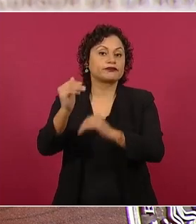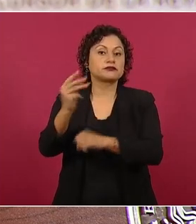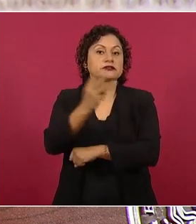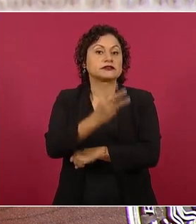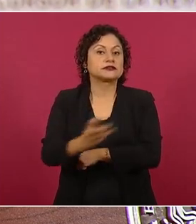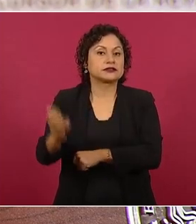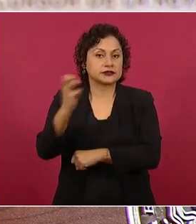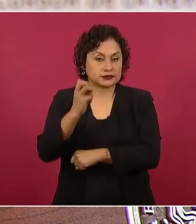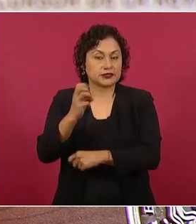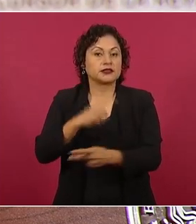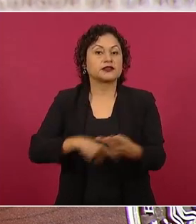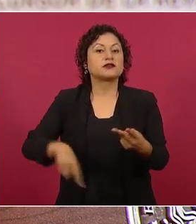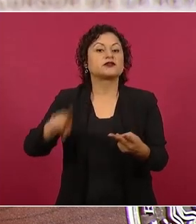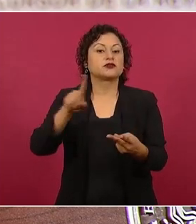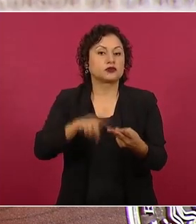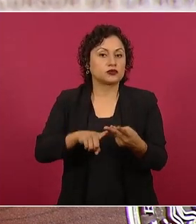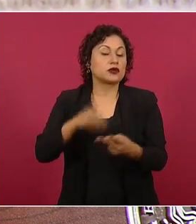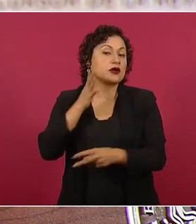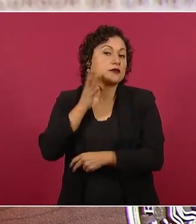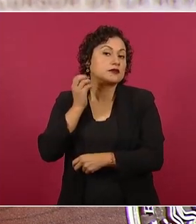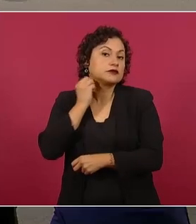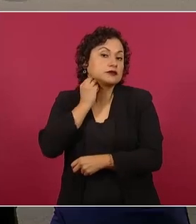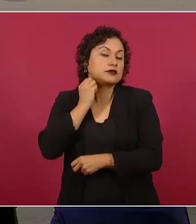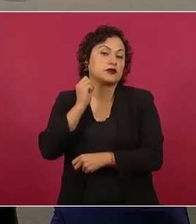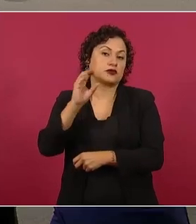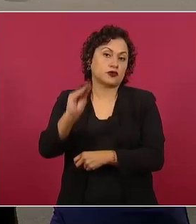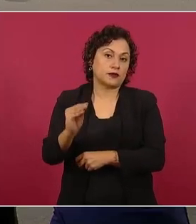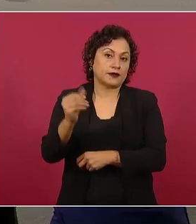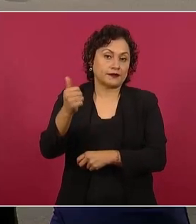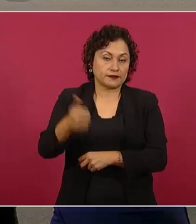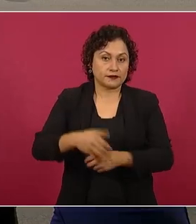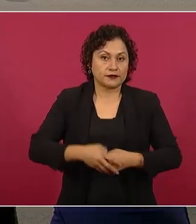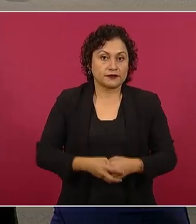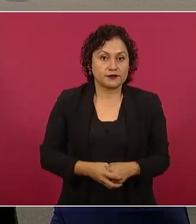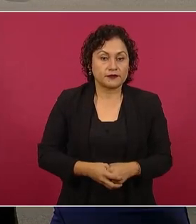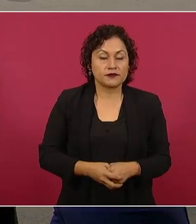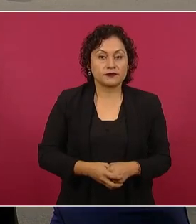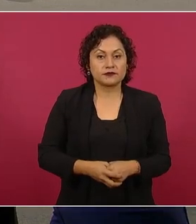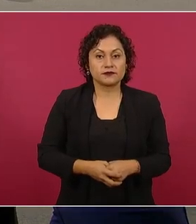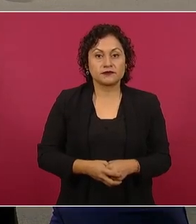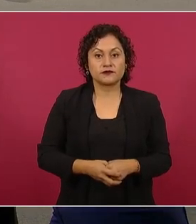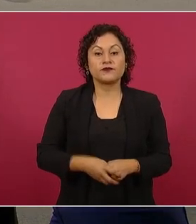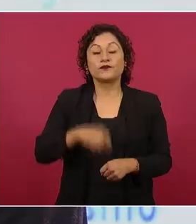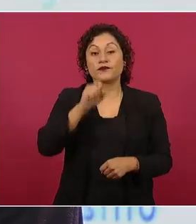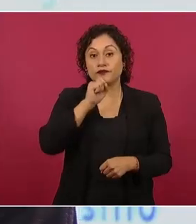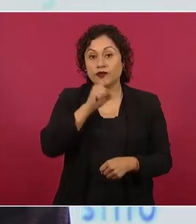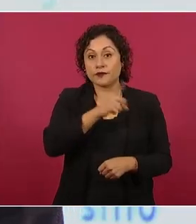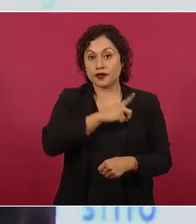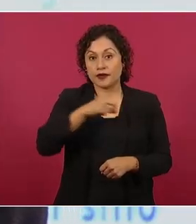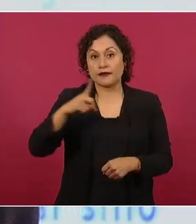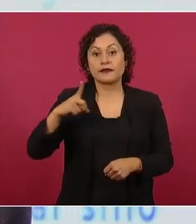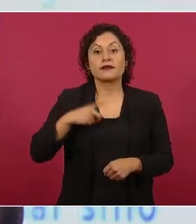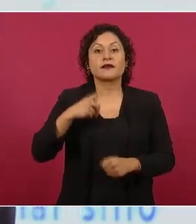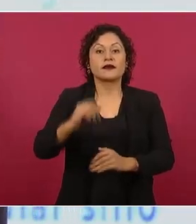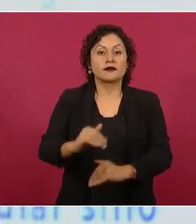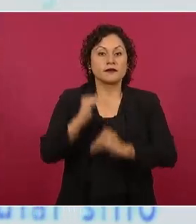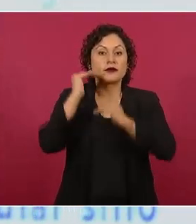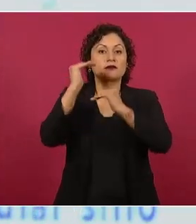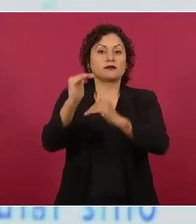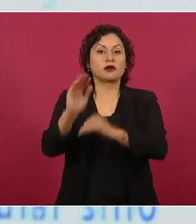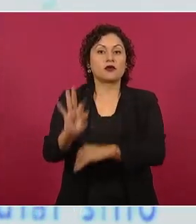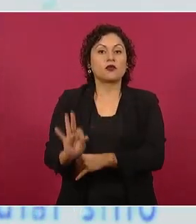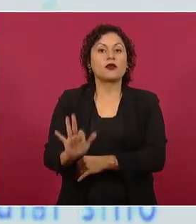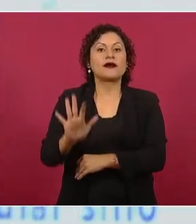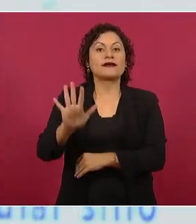96 el del Senado. Asimismo, establecer un tope máximo de 45